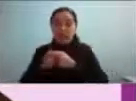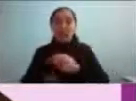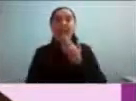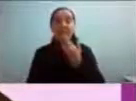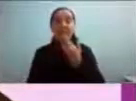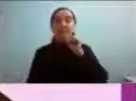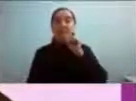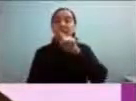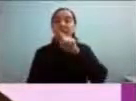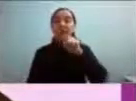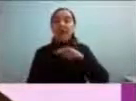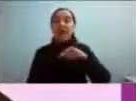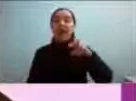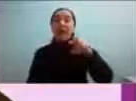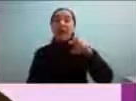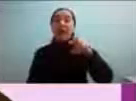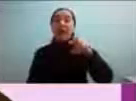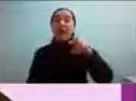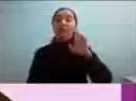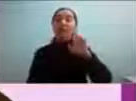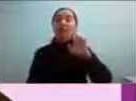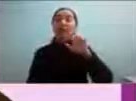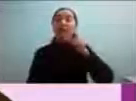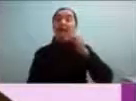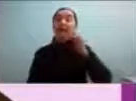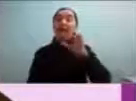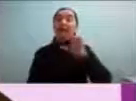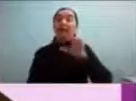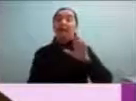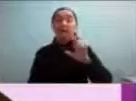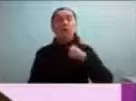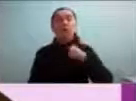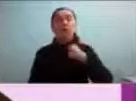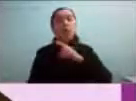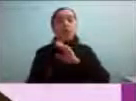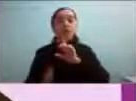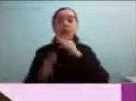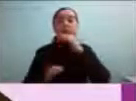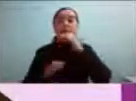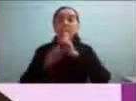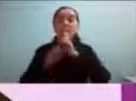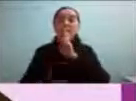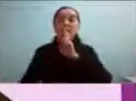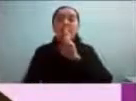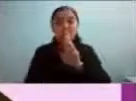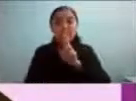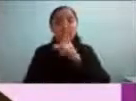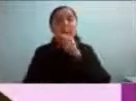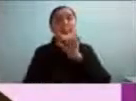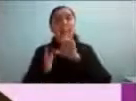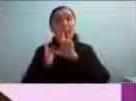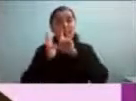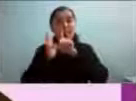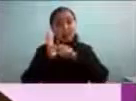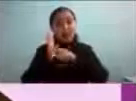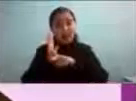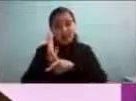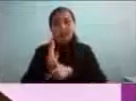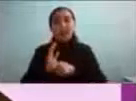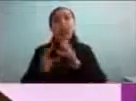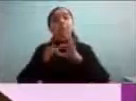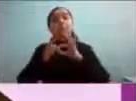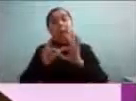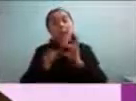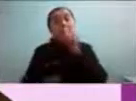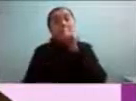está nuestro correo nosotras nos demoramos bastante en responder los mensajes así que gracias por su paciencia pero colapsamos un poco con las comunicaciones